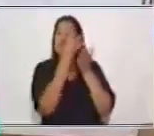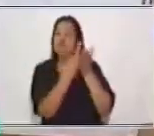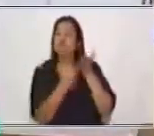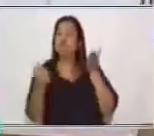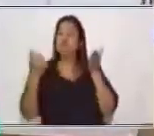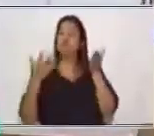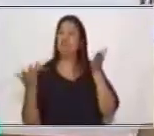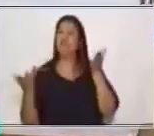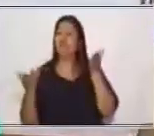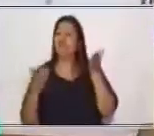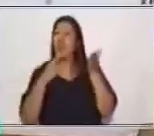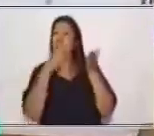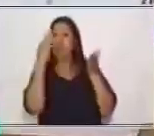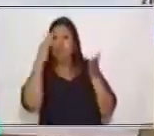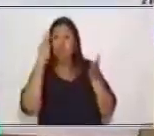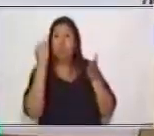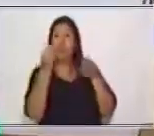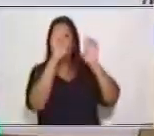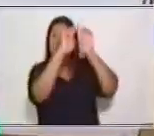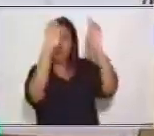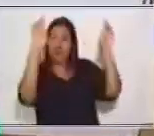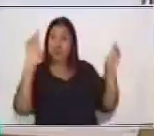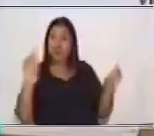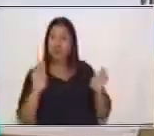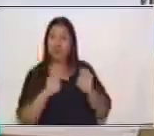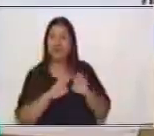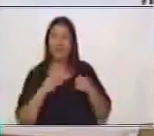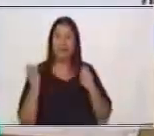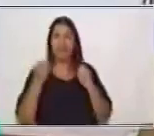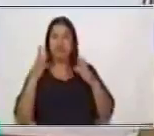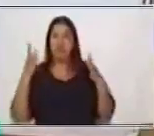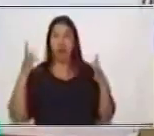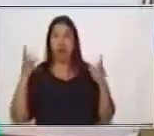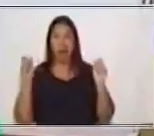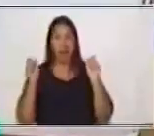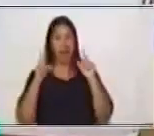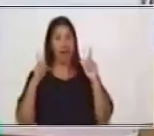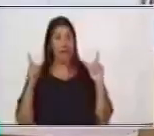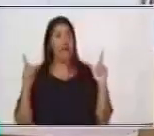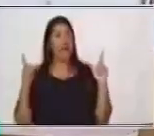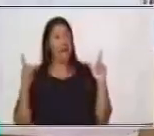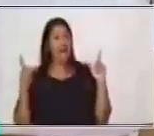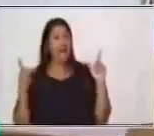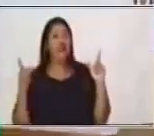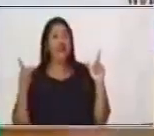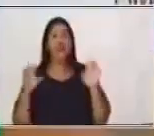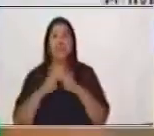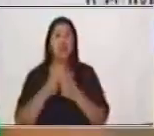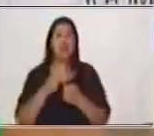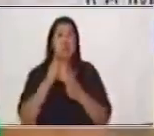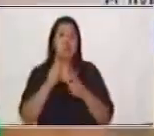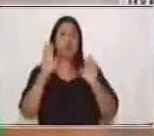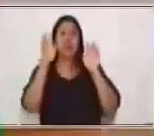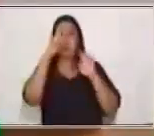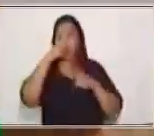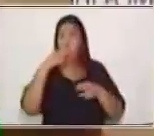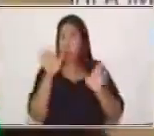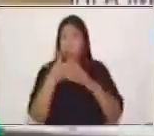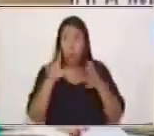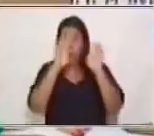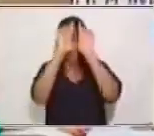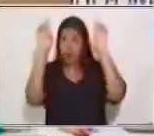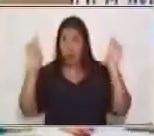mágica, ¿verdad? Entonces, si no la tienes así, en un cartón pequeño puedes tú elaborar tu propia pizarra mágica.